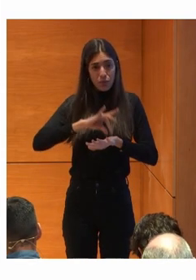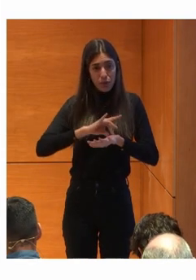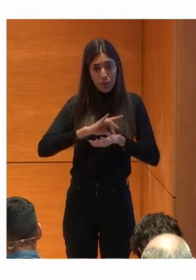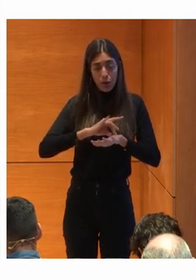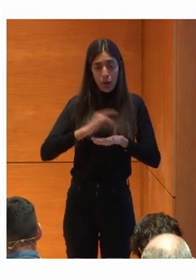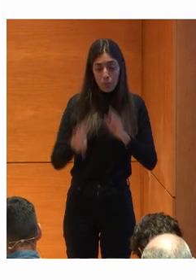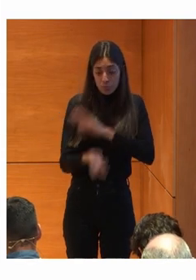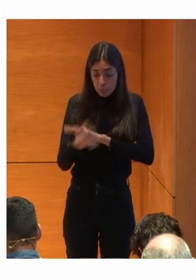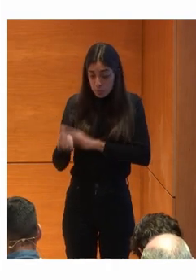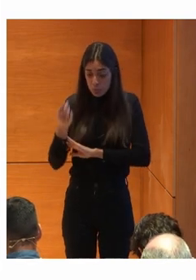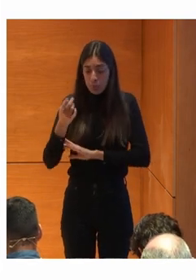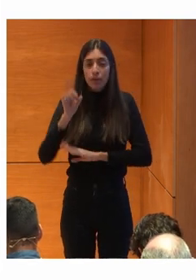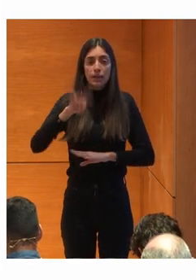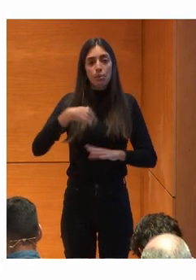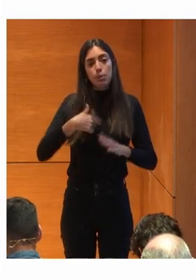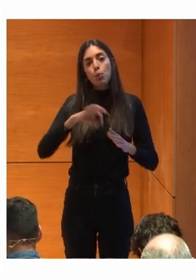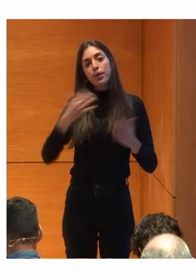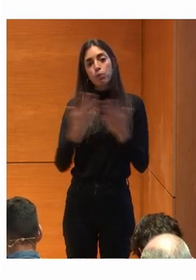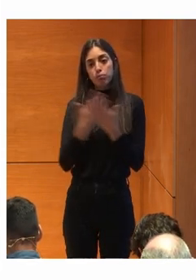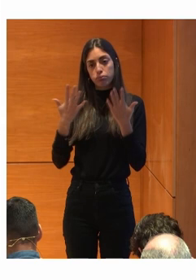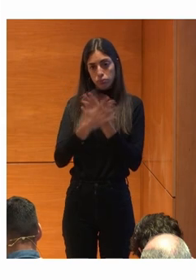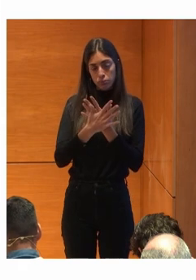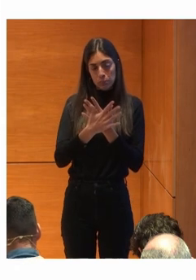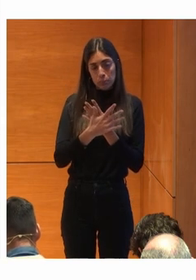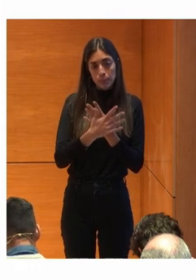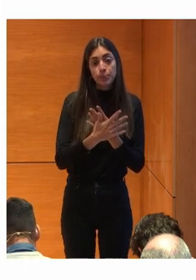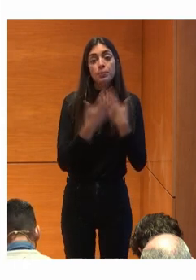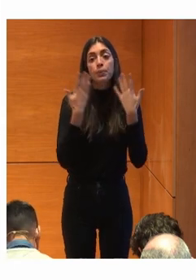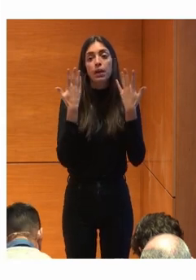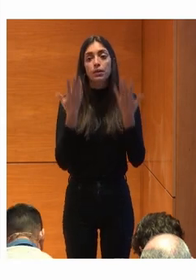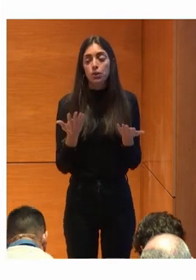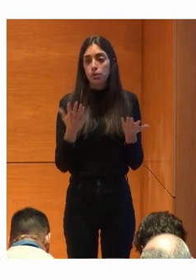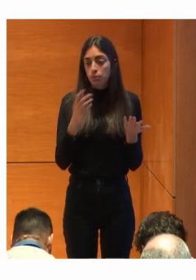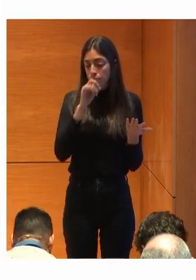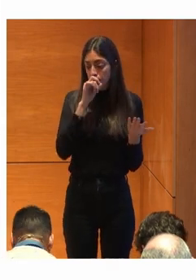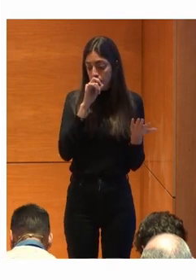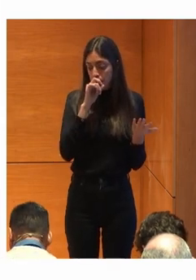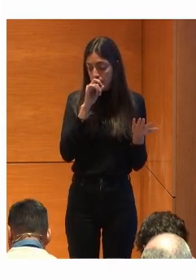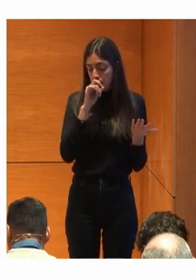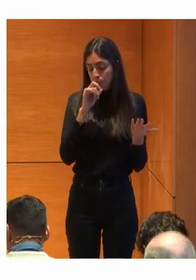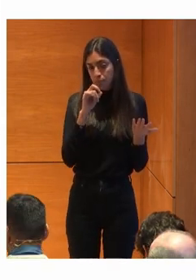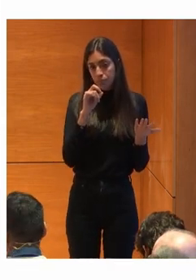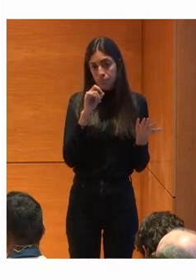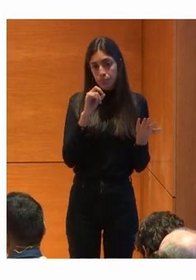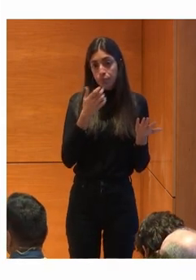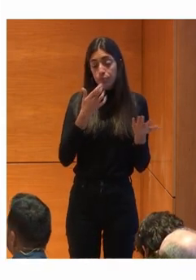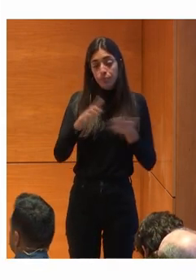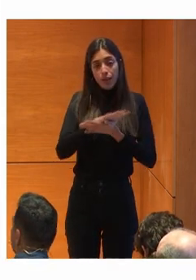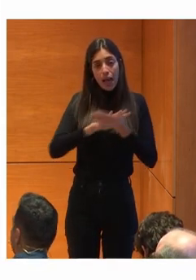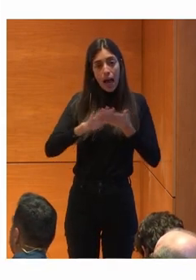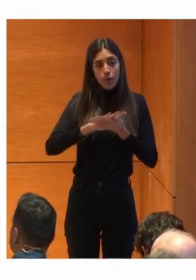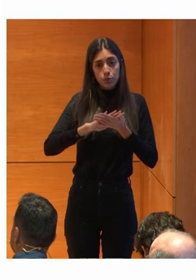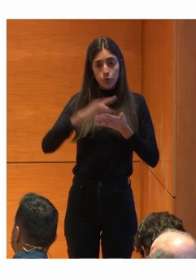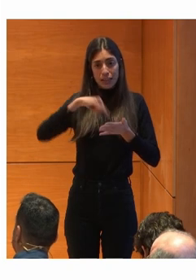el mejor acceso O inclusive Combinarlo Entonces bueno De que se trata Cuando hablamos De tecnología Por eye tracker